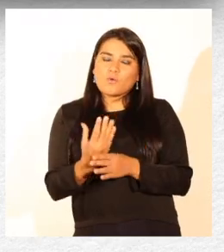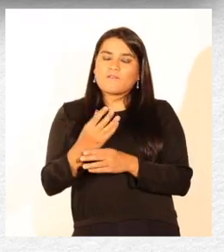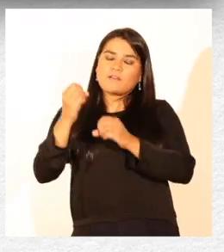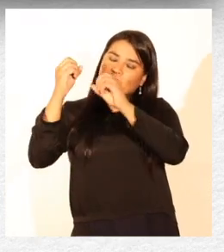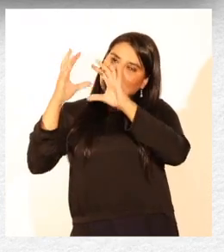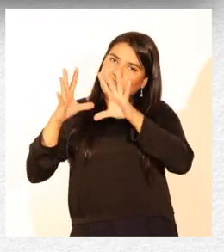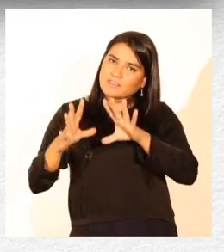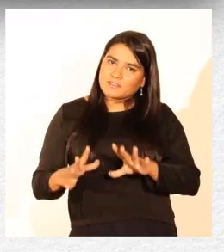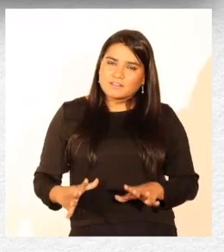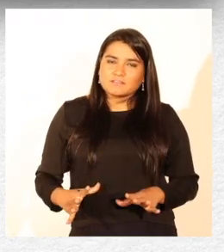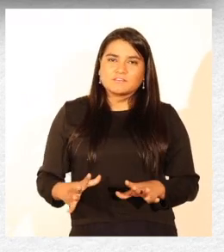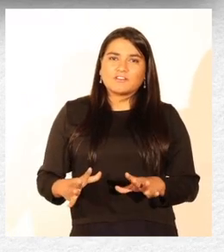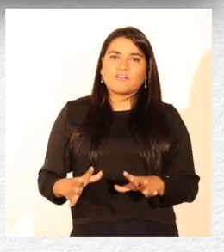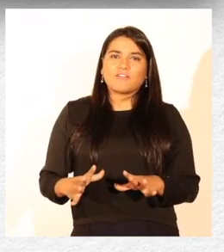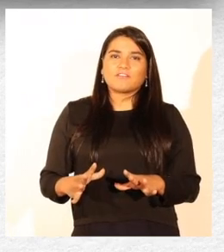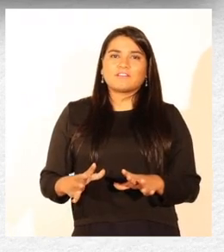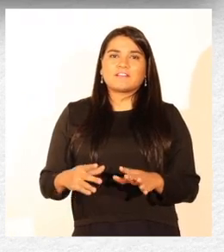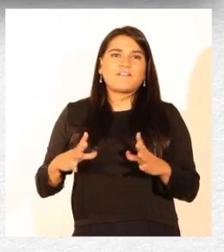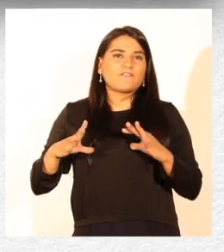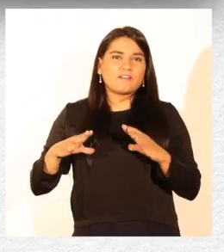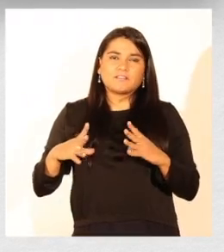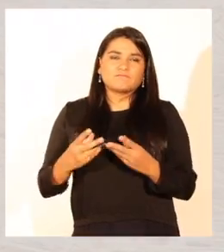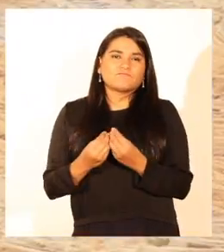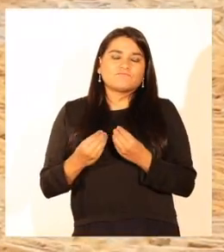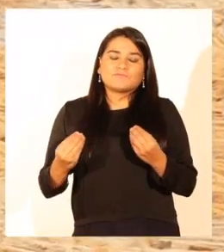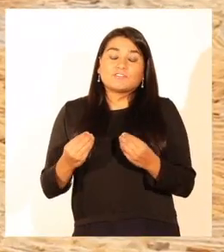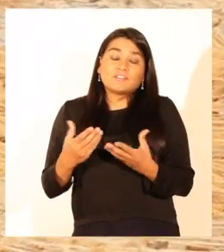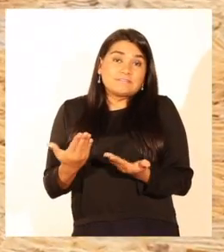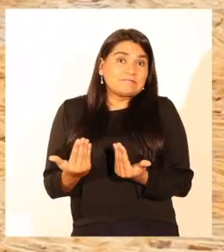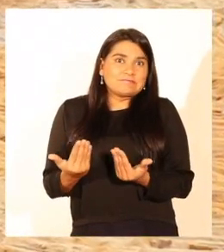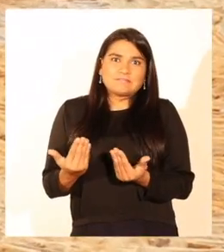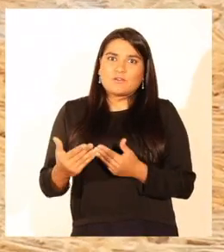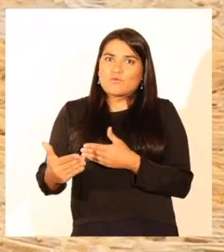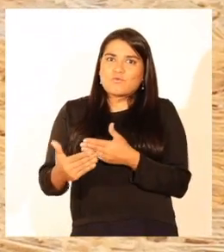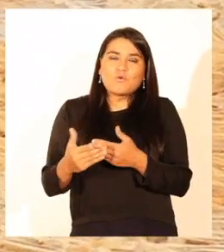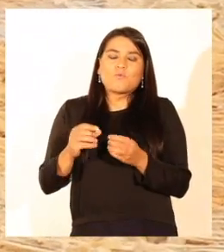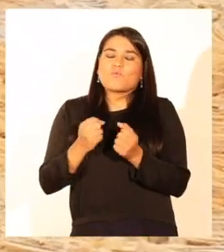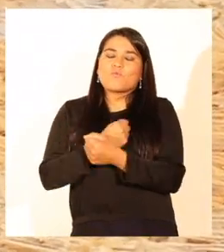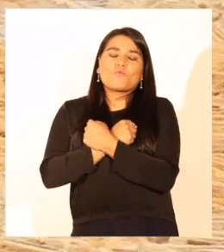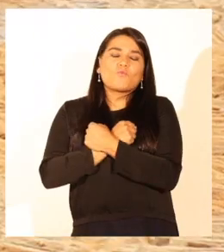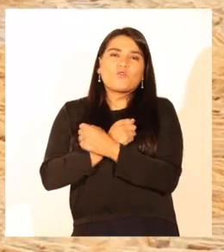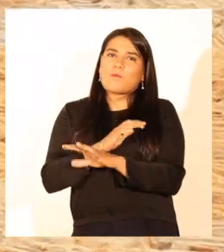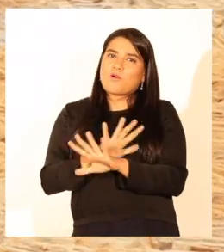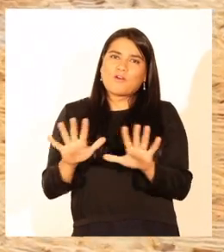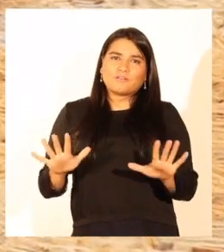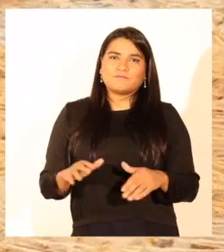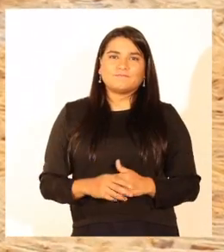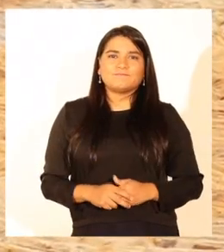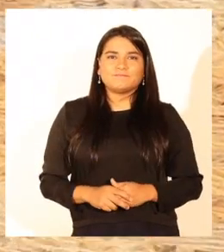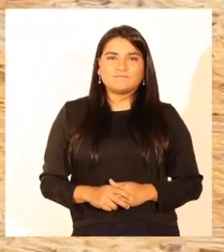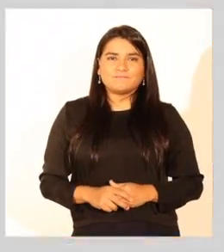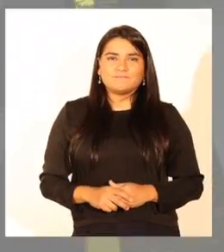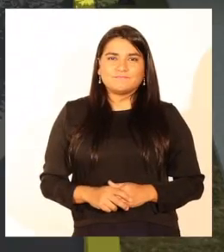bendiciones, llena de felicidad. Lo que se venga, puro amor. Eso. A esta